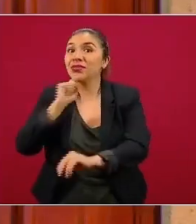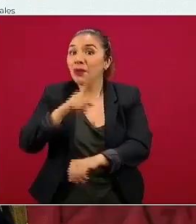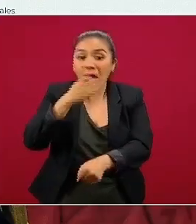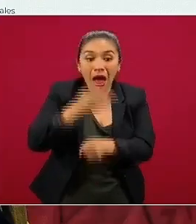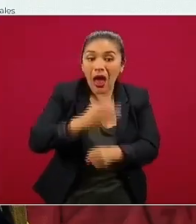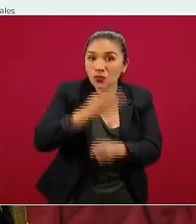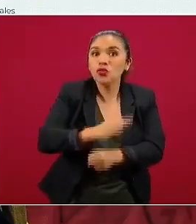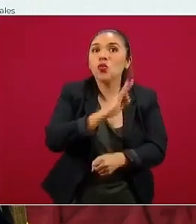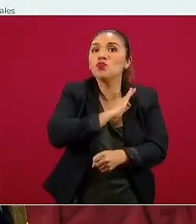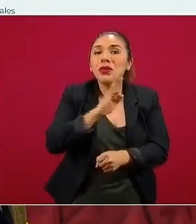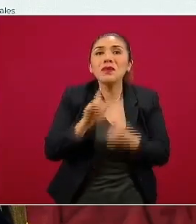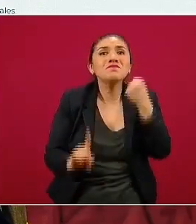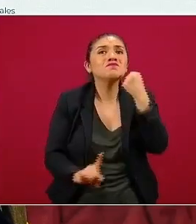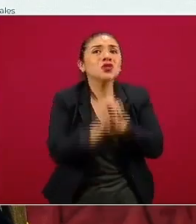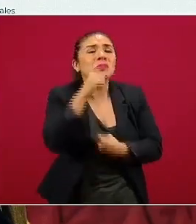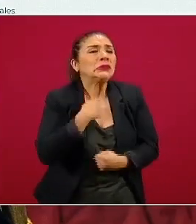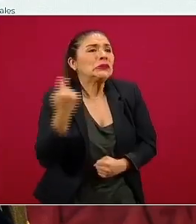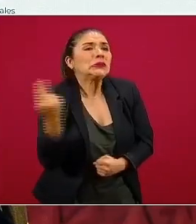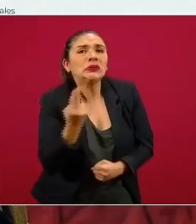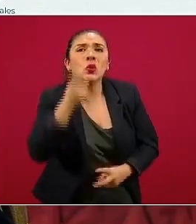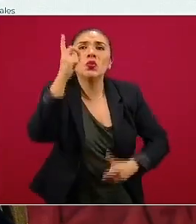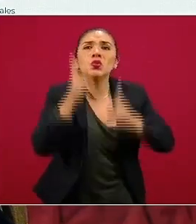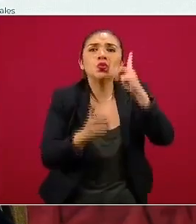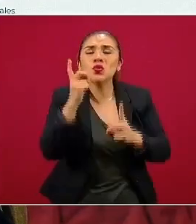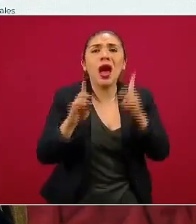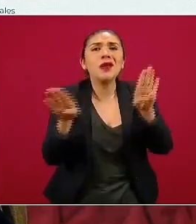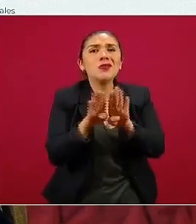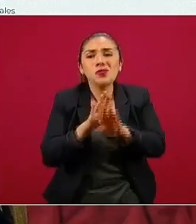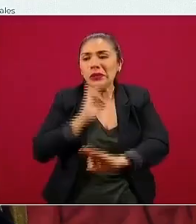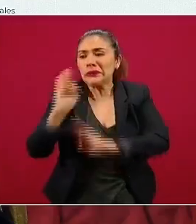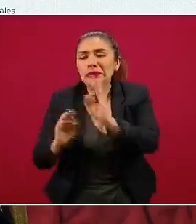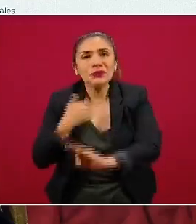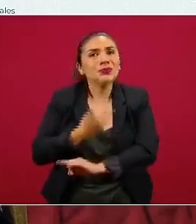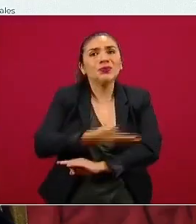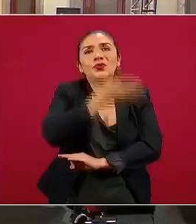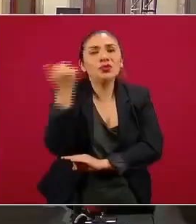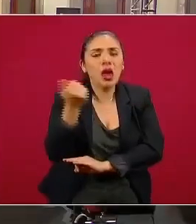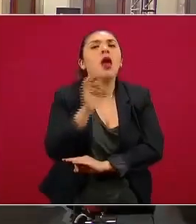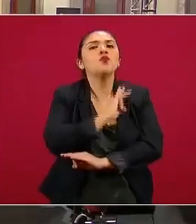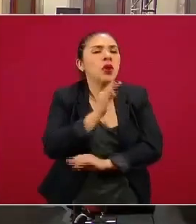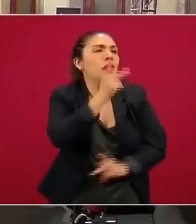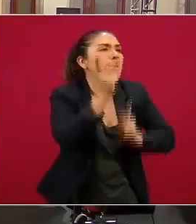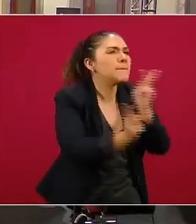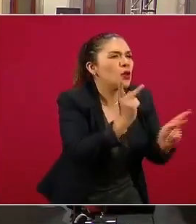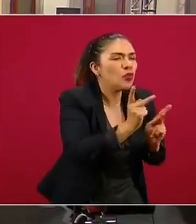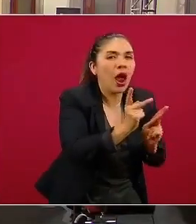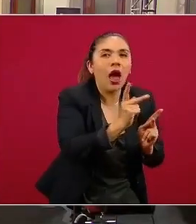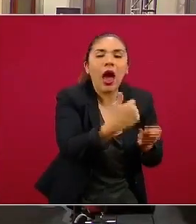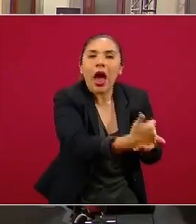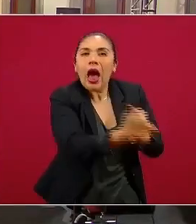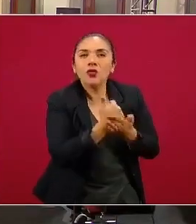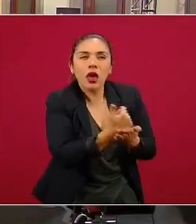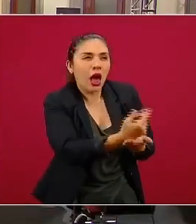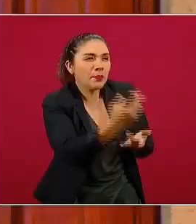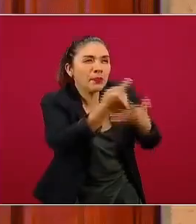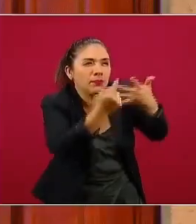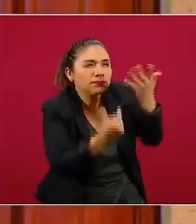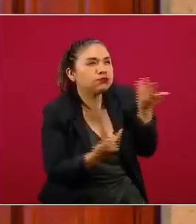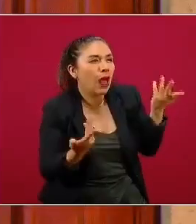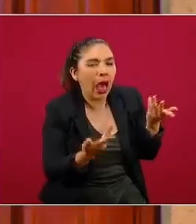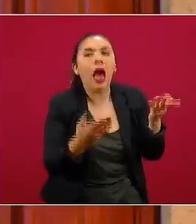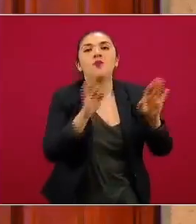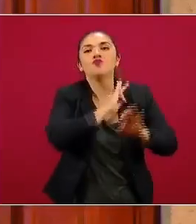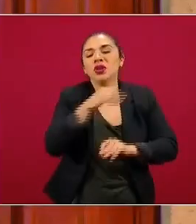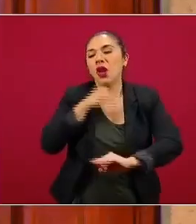a poder resolver dudas, lo que dentro del ambiente médico serían interconsultas a especialidad, para